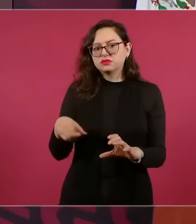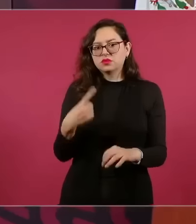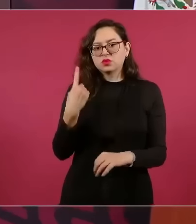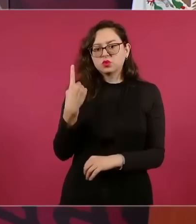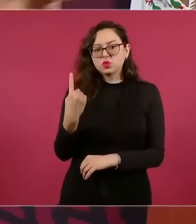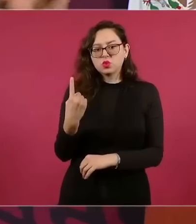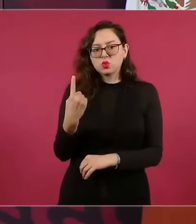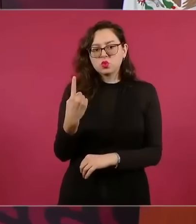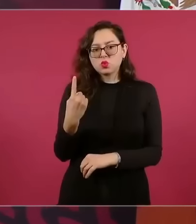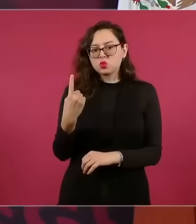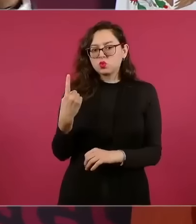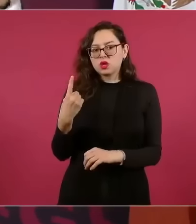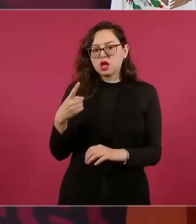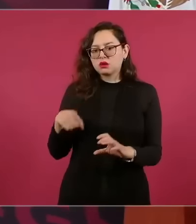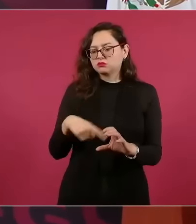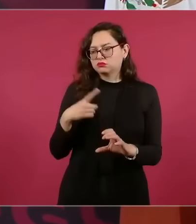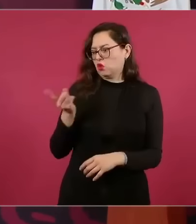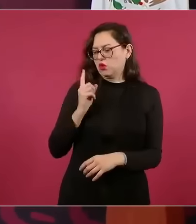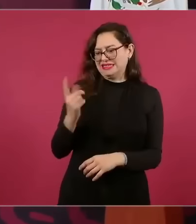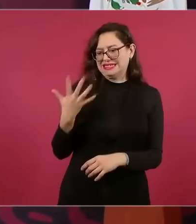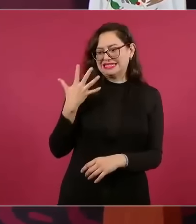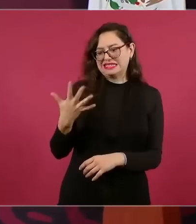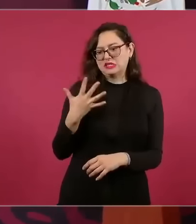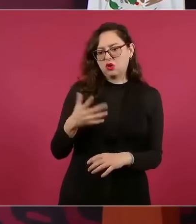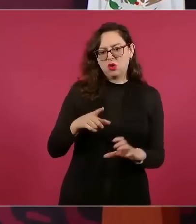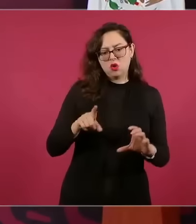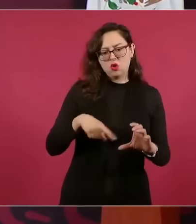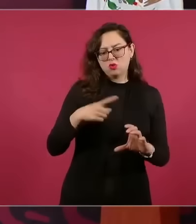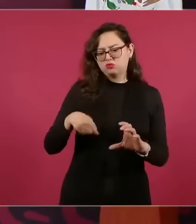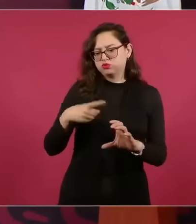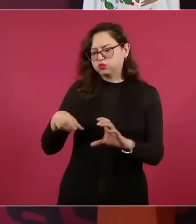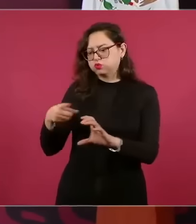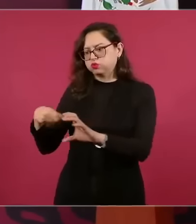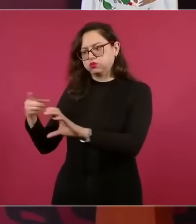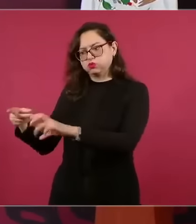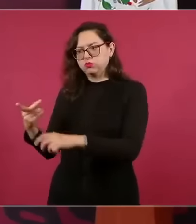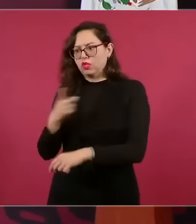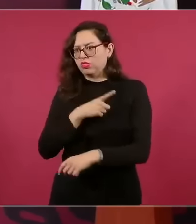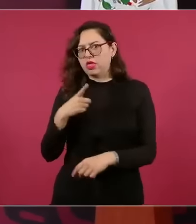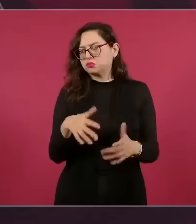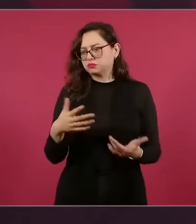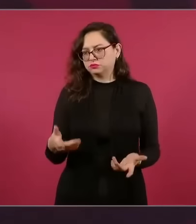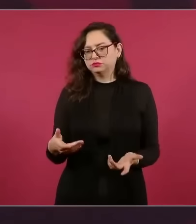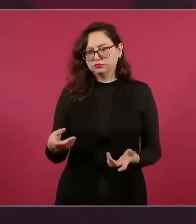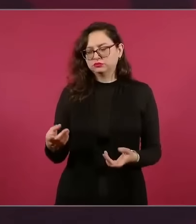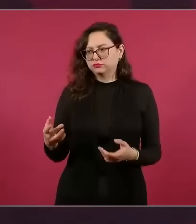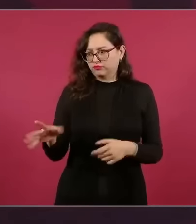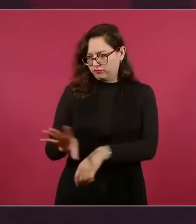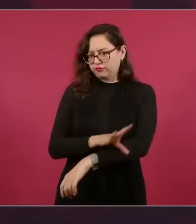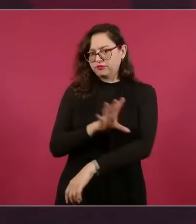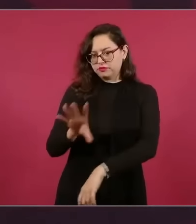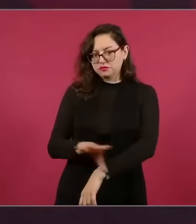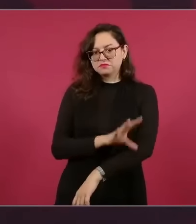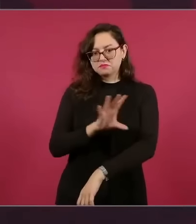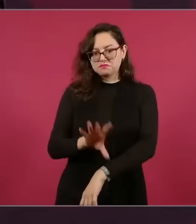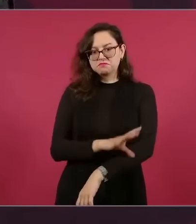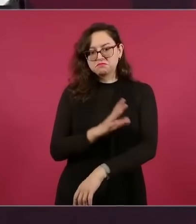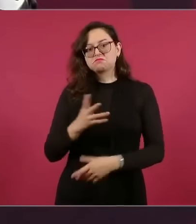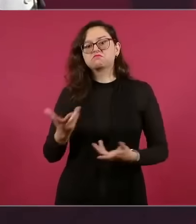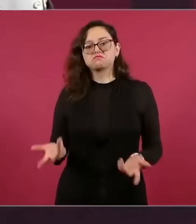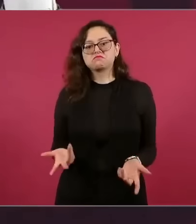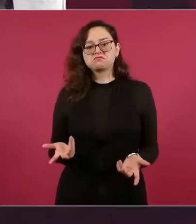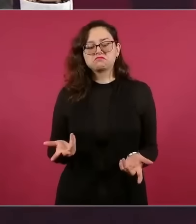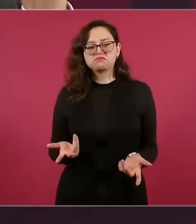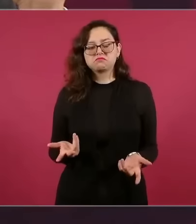empiezan a turbinar con tres, con cuatro, con cinco y no pasa nada porque